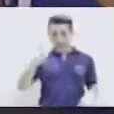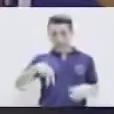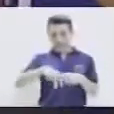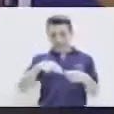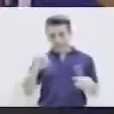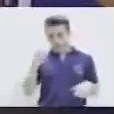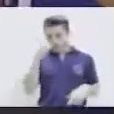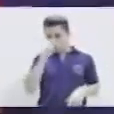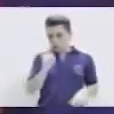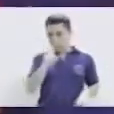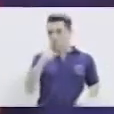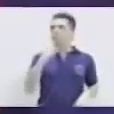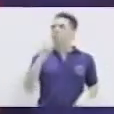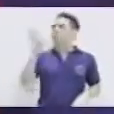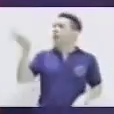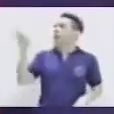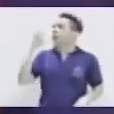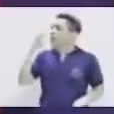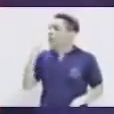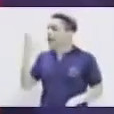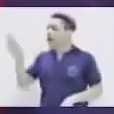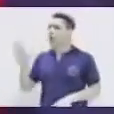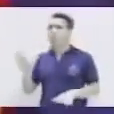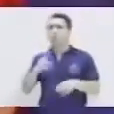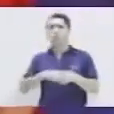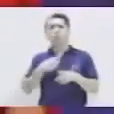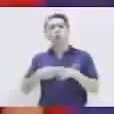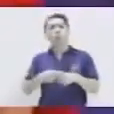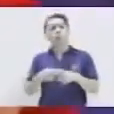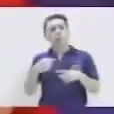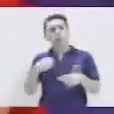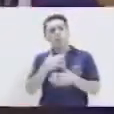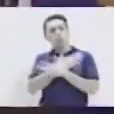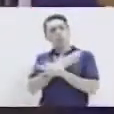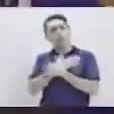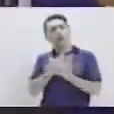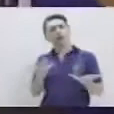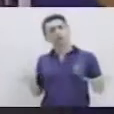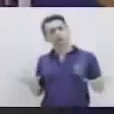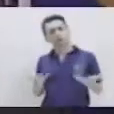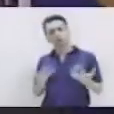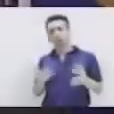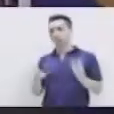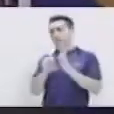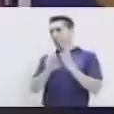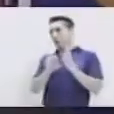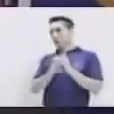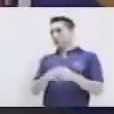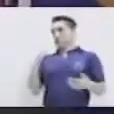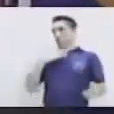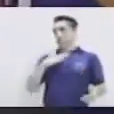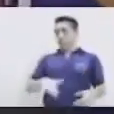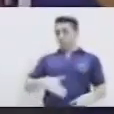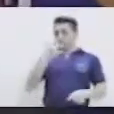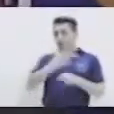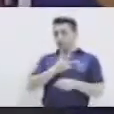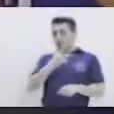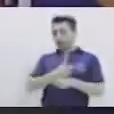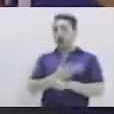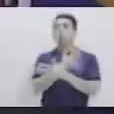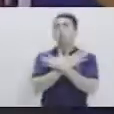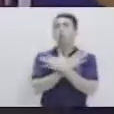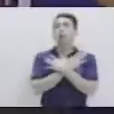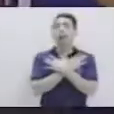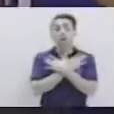casa en qué mes cumplen años. Por ejemplo, les voy a decir, nuestra patria, ¿en qué mes